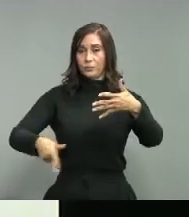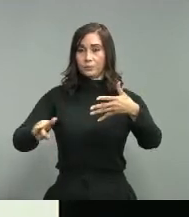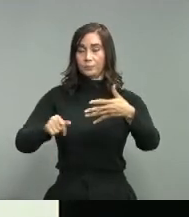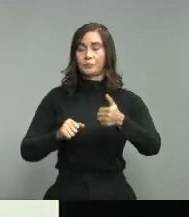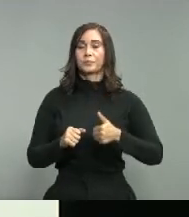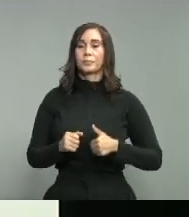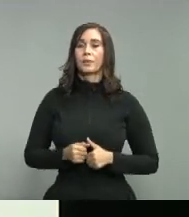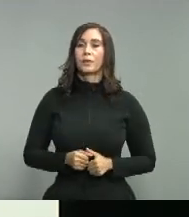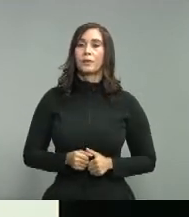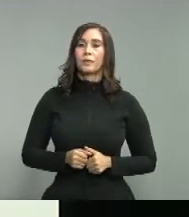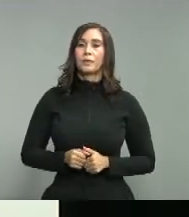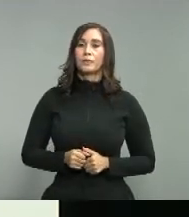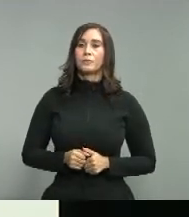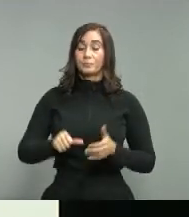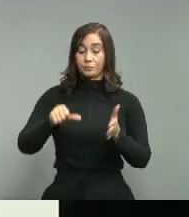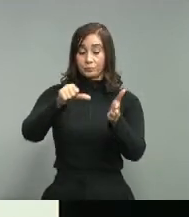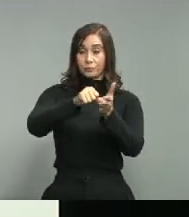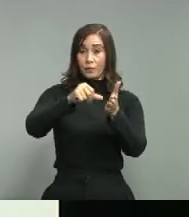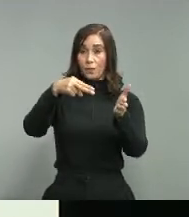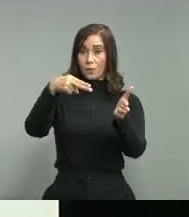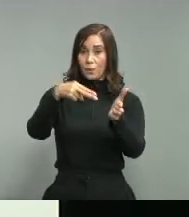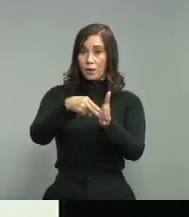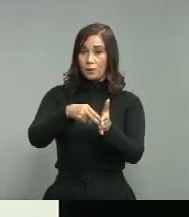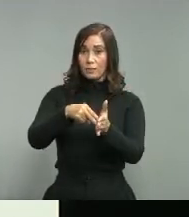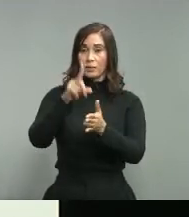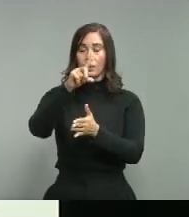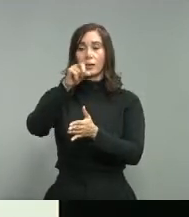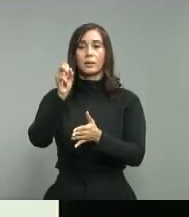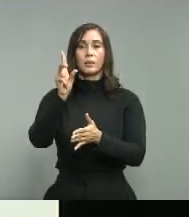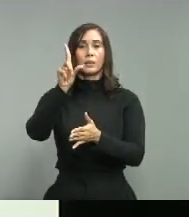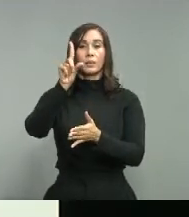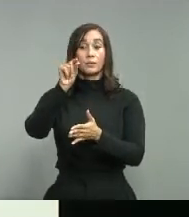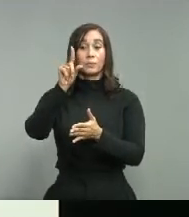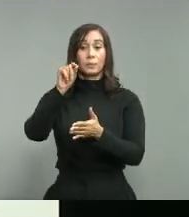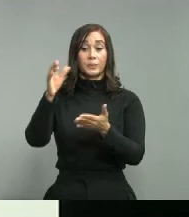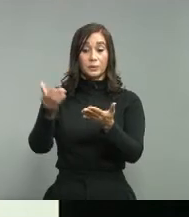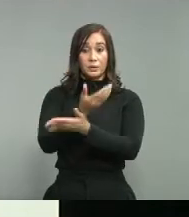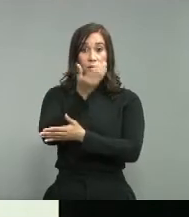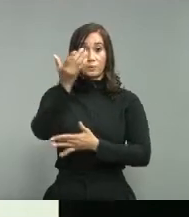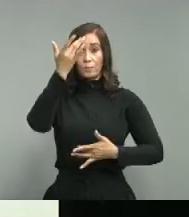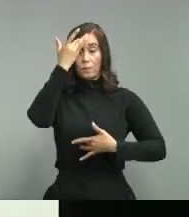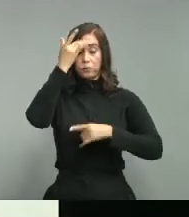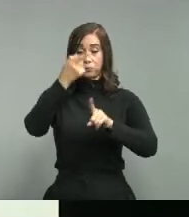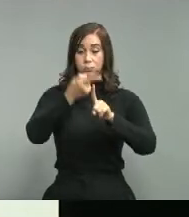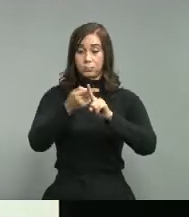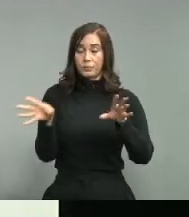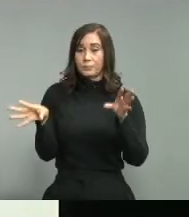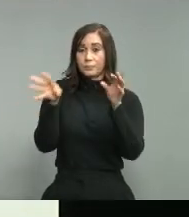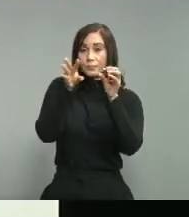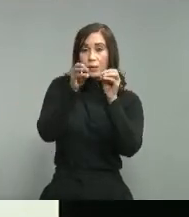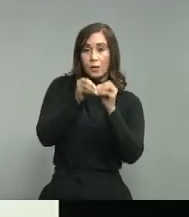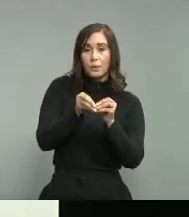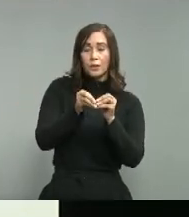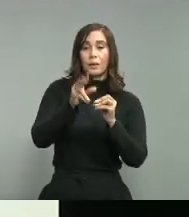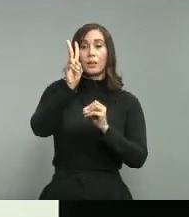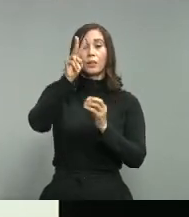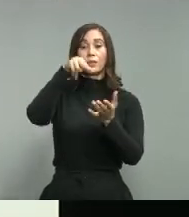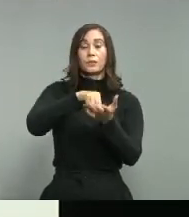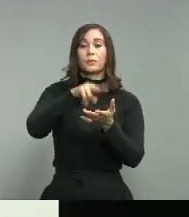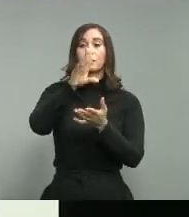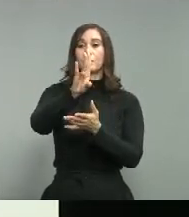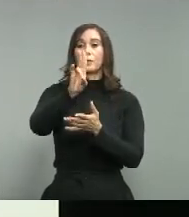Distrito Nacional 120 casos nuevos reportados para un acumulado de 2